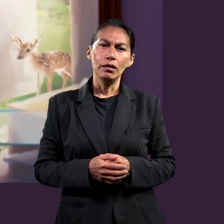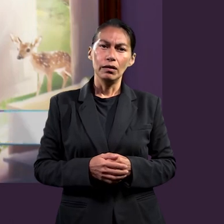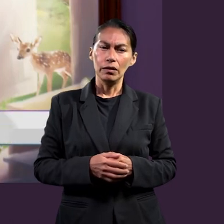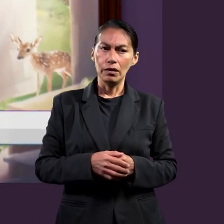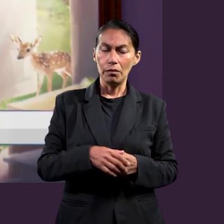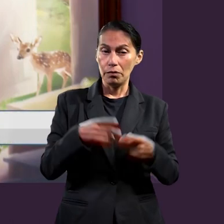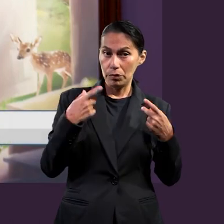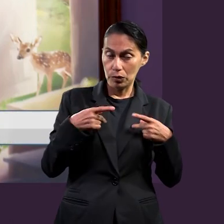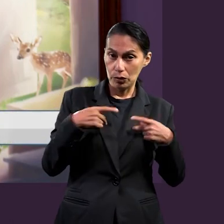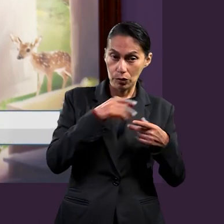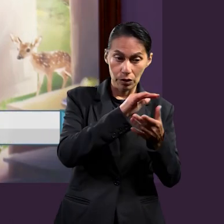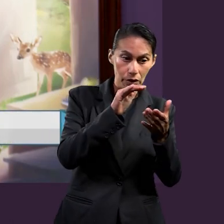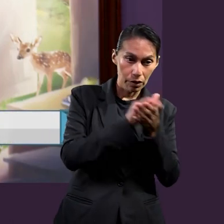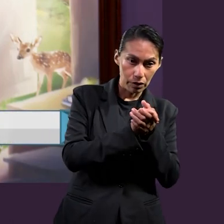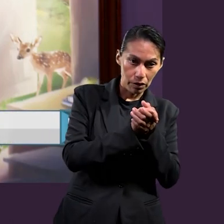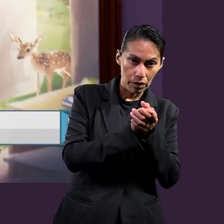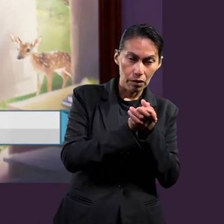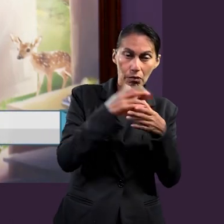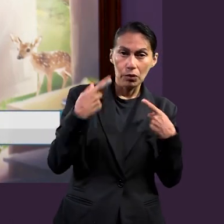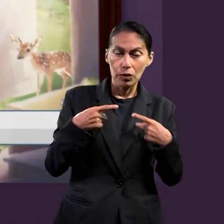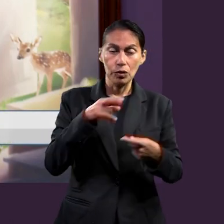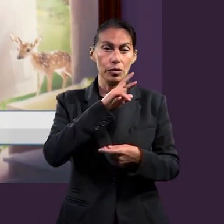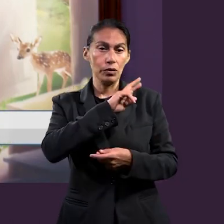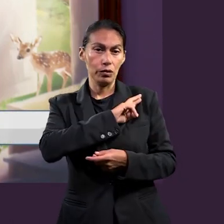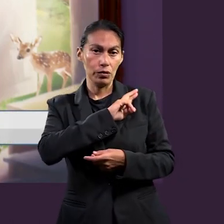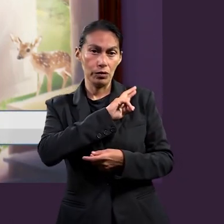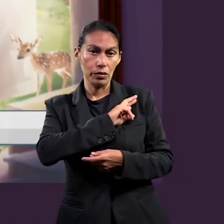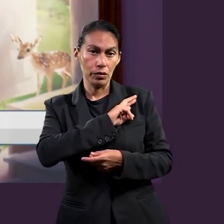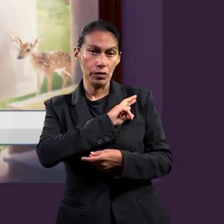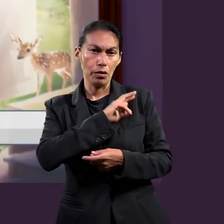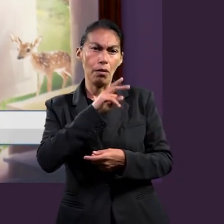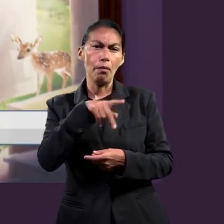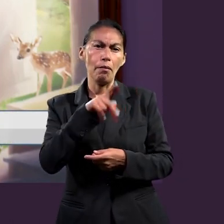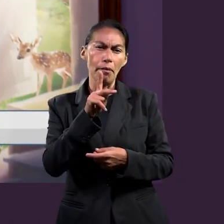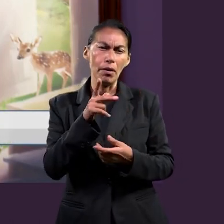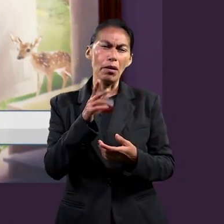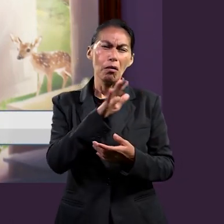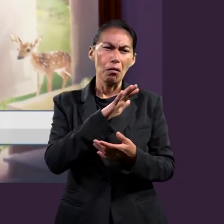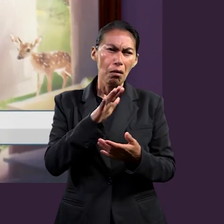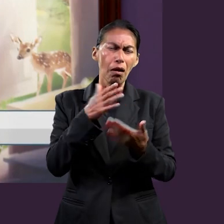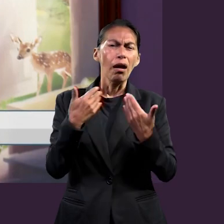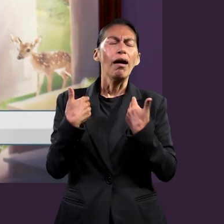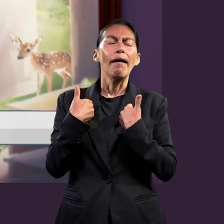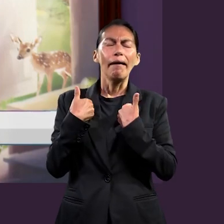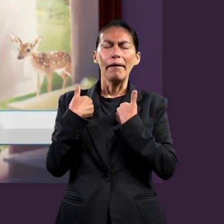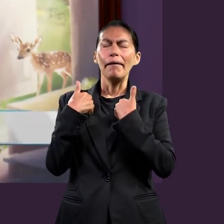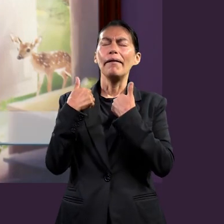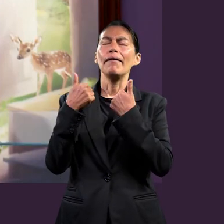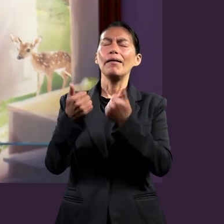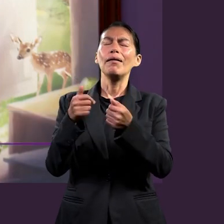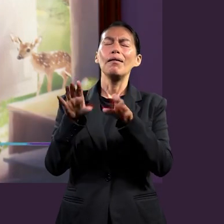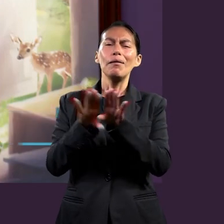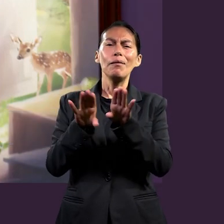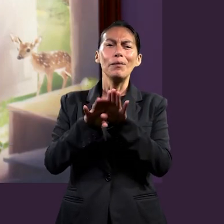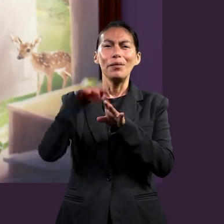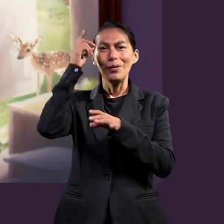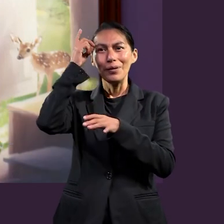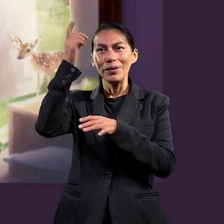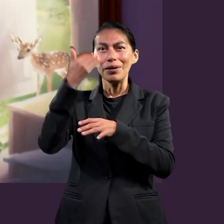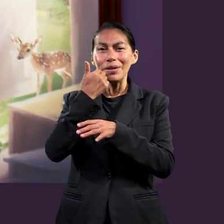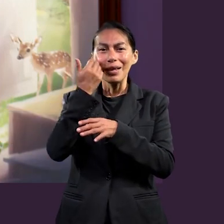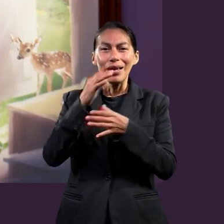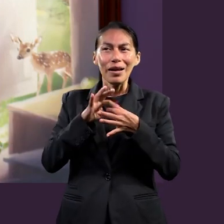está la experiencia de quién ya está casado y de quiénes. Aún no lo estamos, pero que podemos entender esta lección